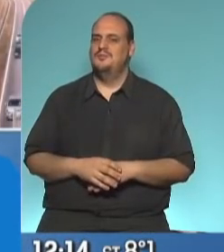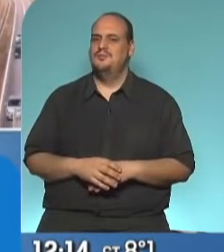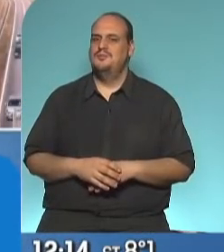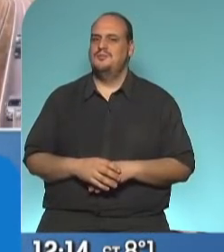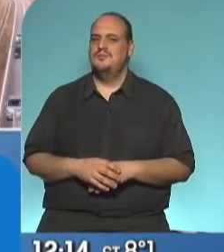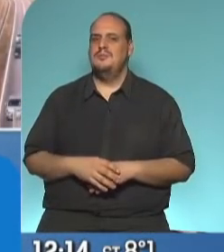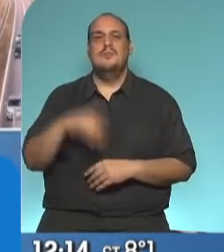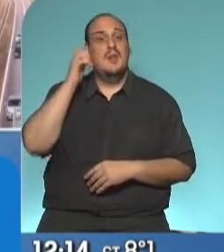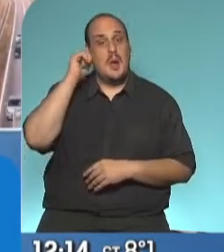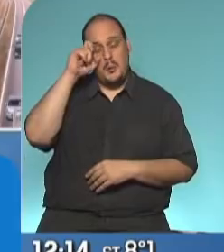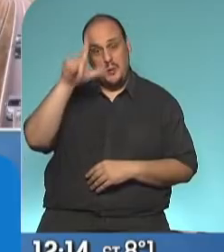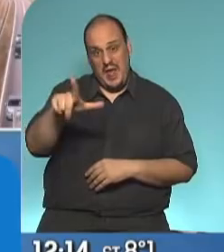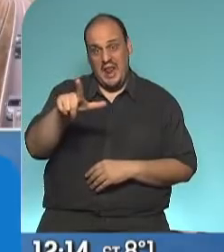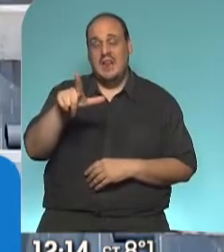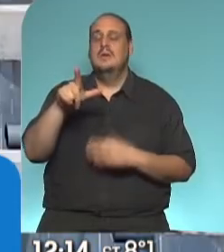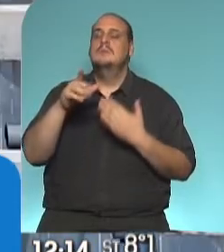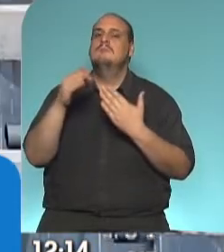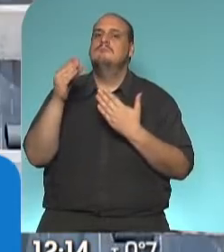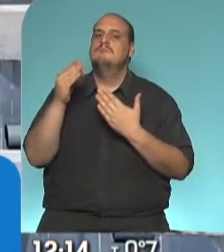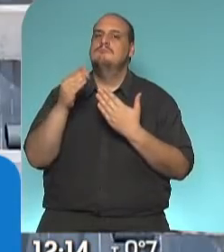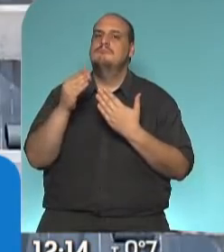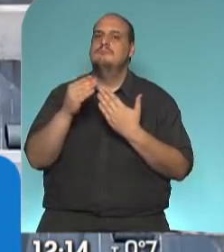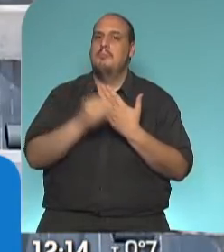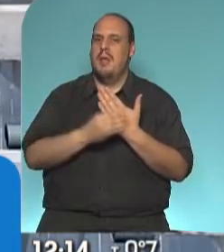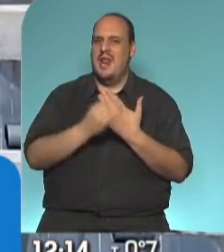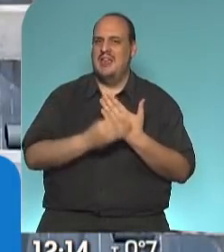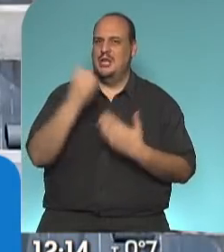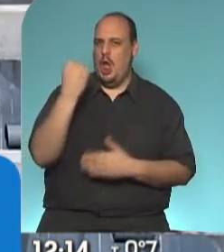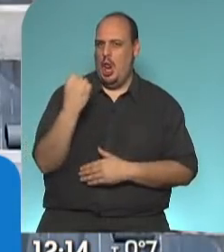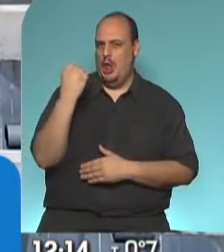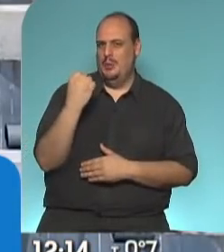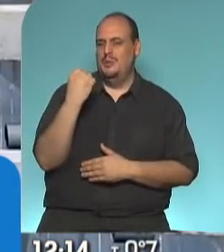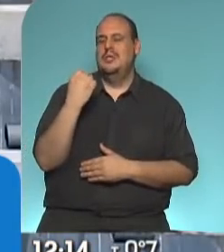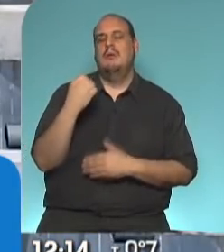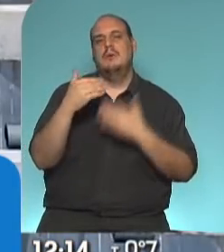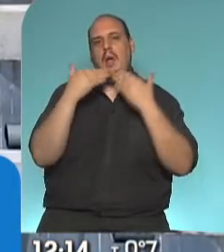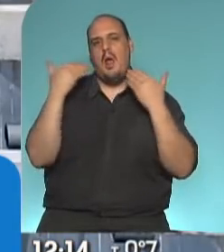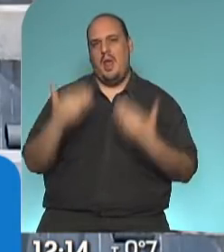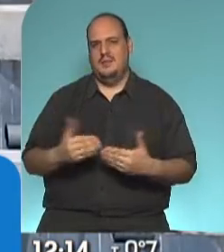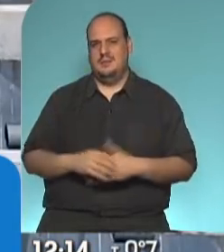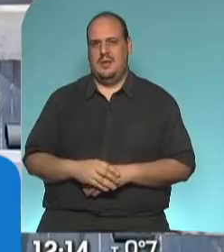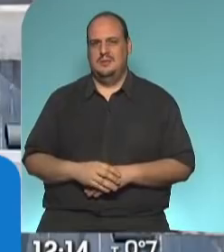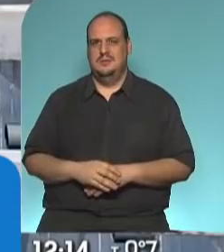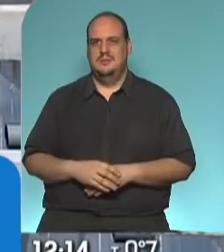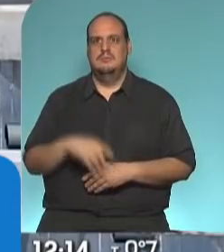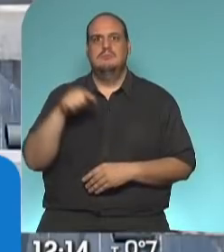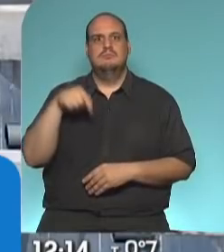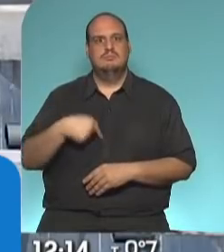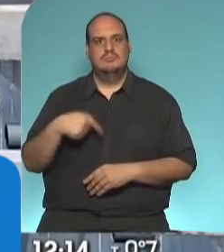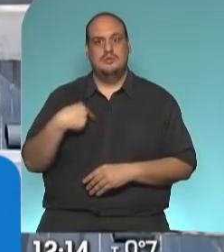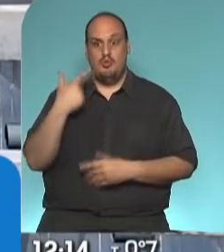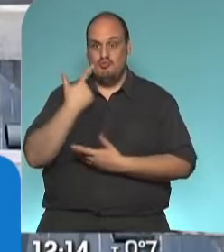Gabriel, Ministro de Economía. Muchísimas gracias por permitirles